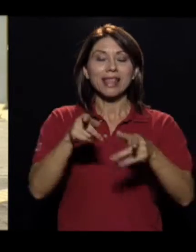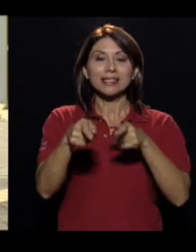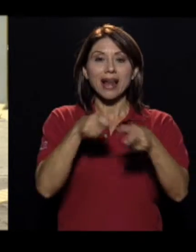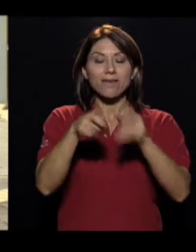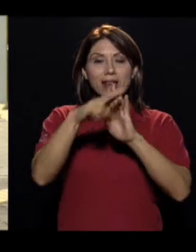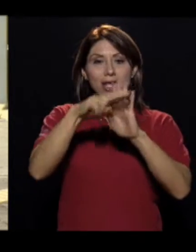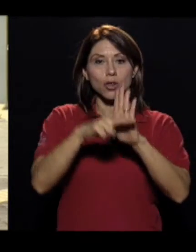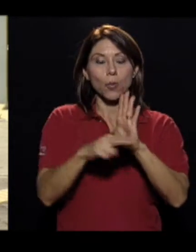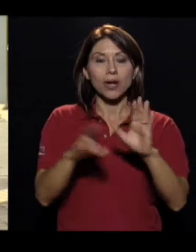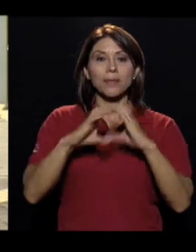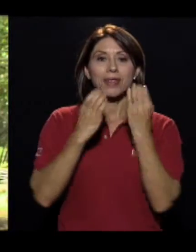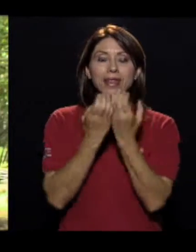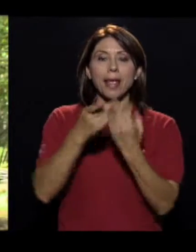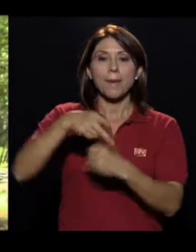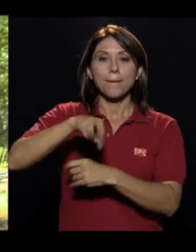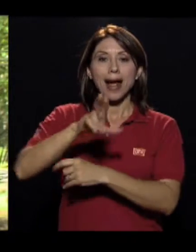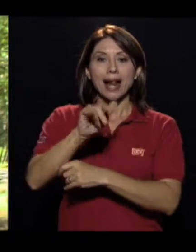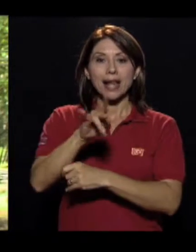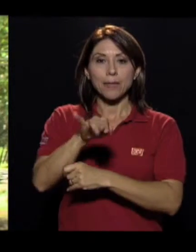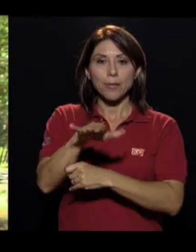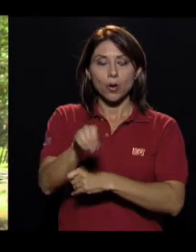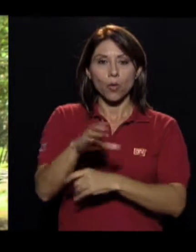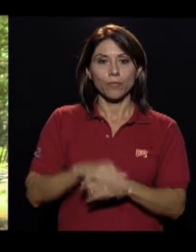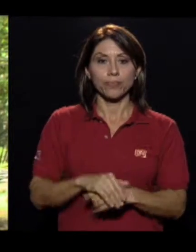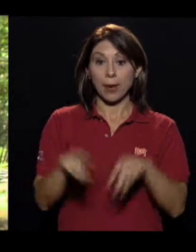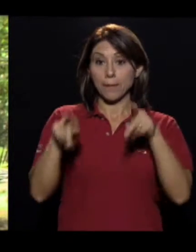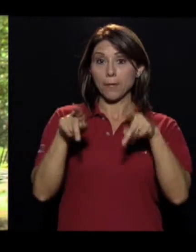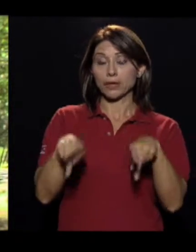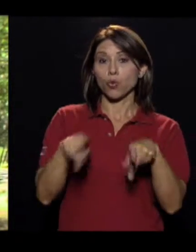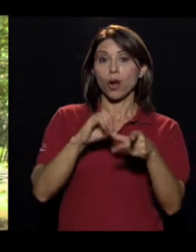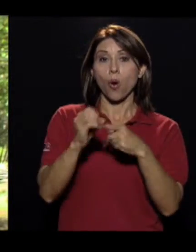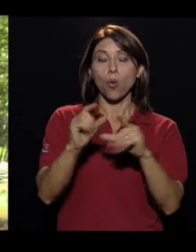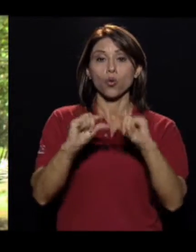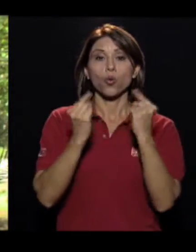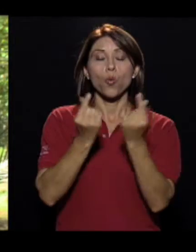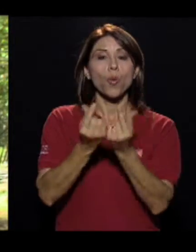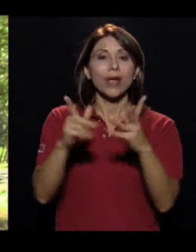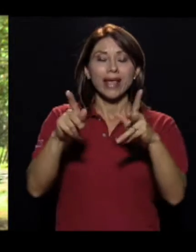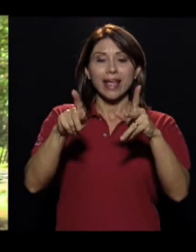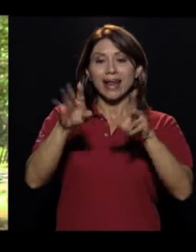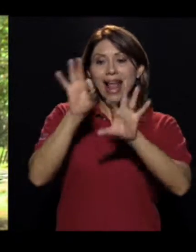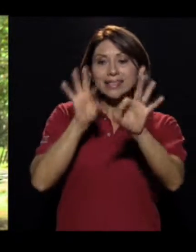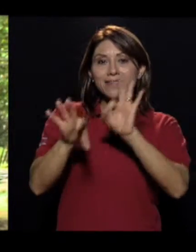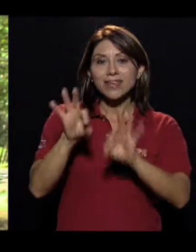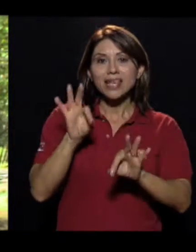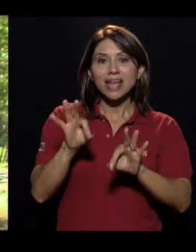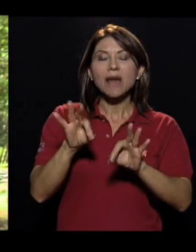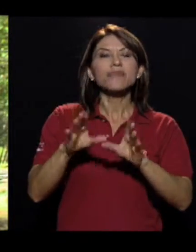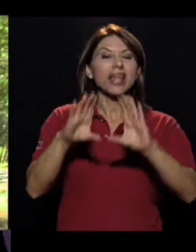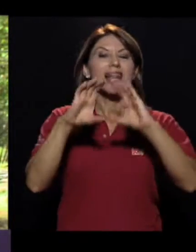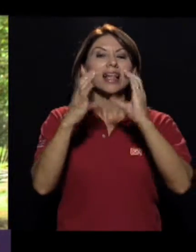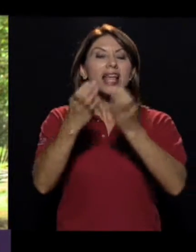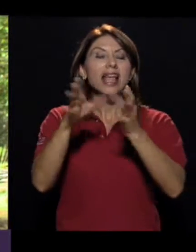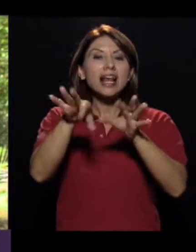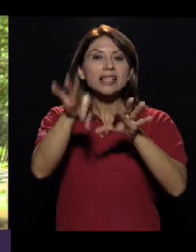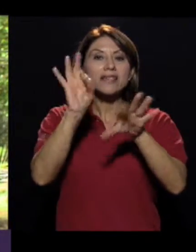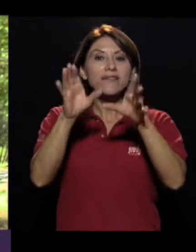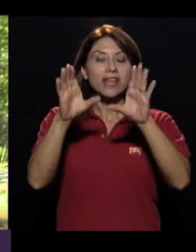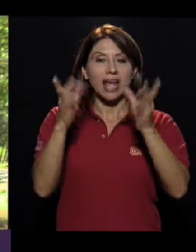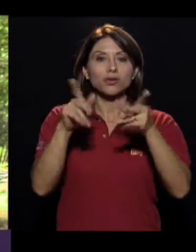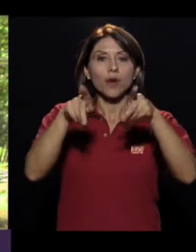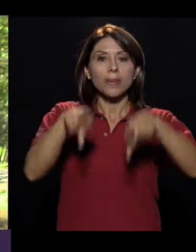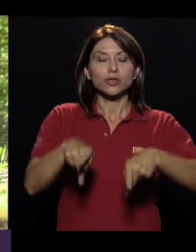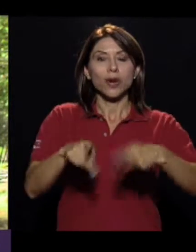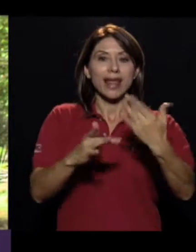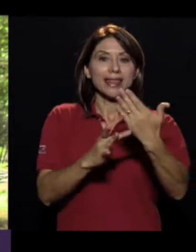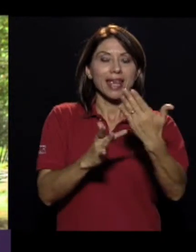Paralímpico Internacional. Bueno, el perfil del clasificador básicamente es una persona más que todo a nivel técnica y